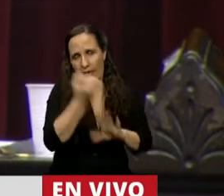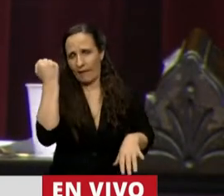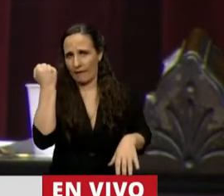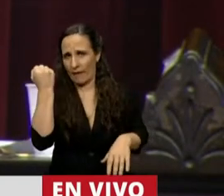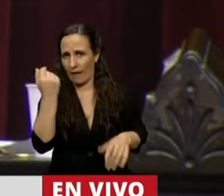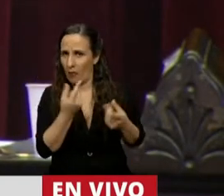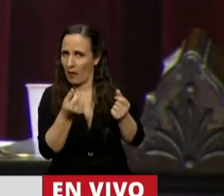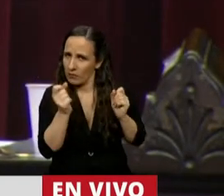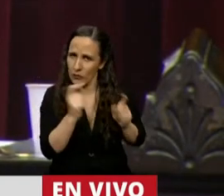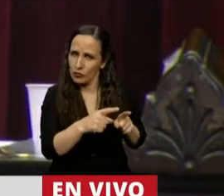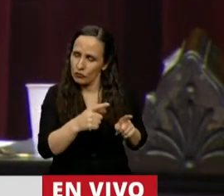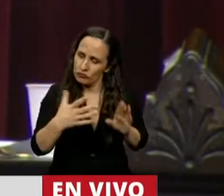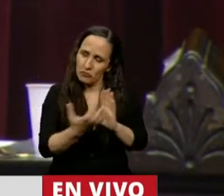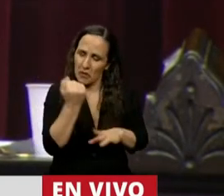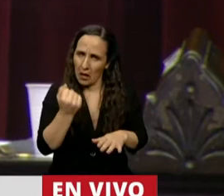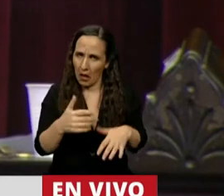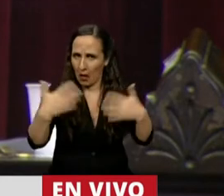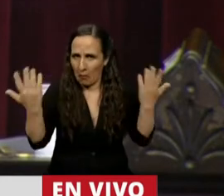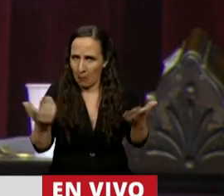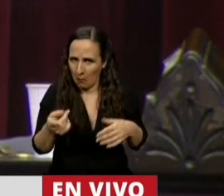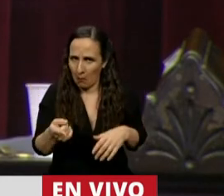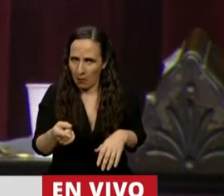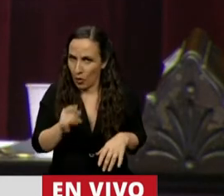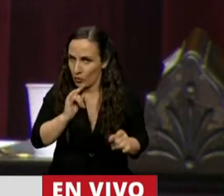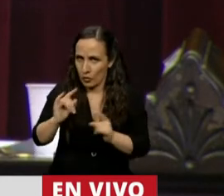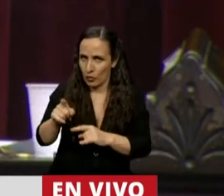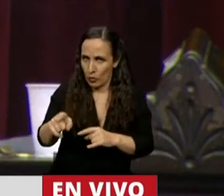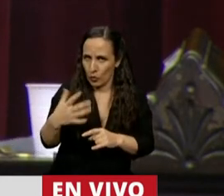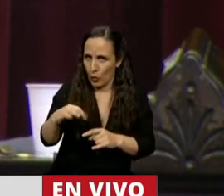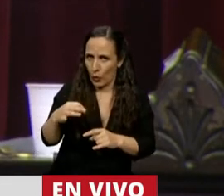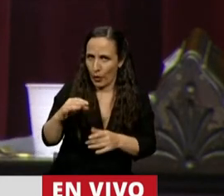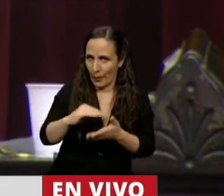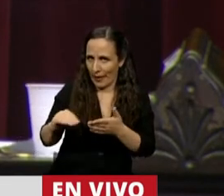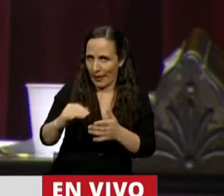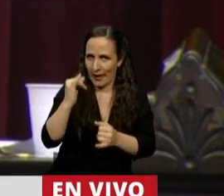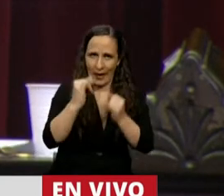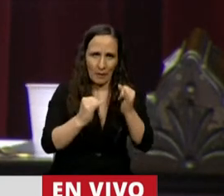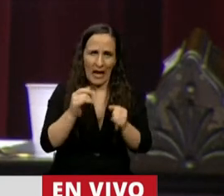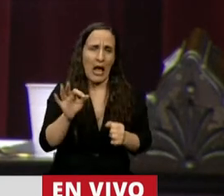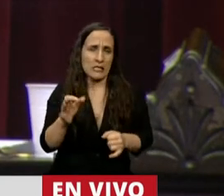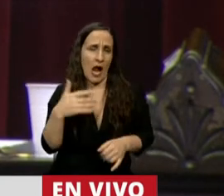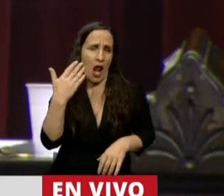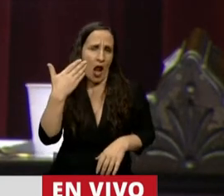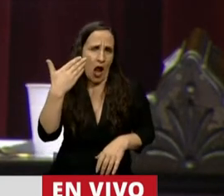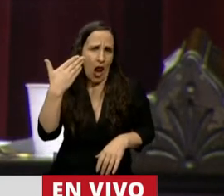corresponden. Van a tener que explicarlo, sé que son elocuentes para hacerlo,